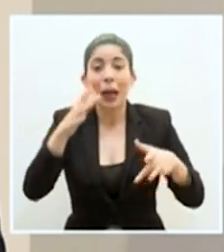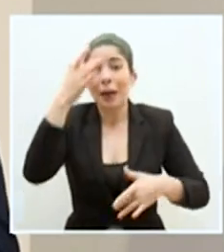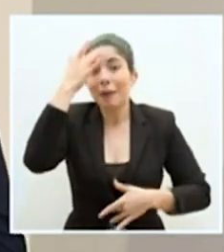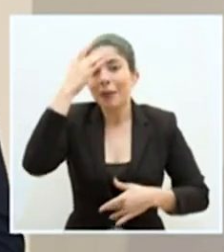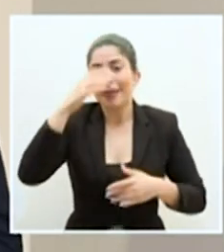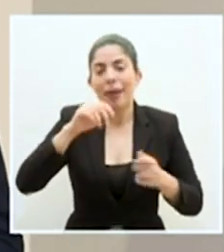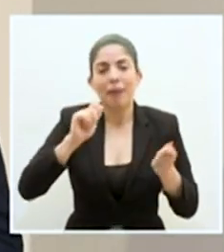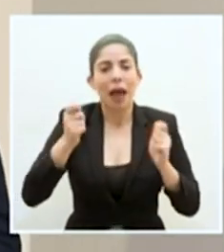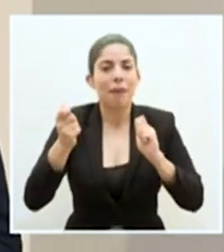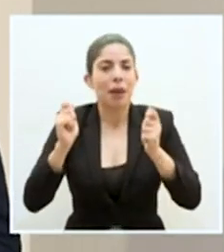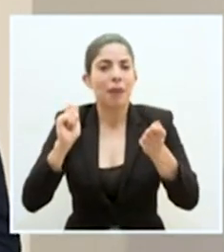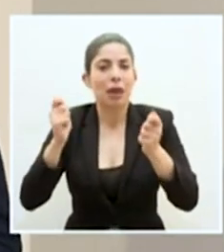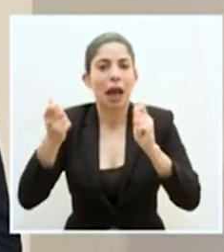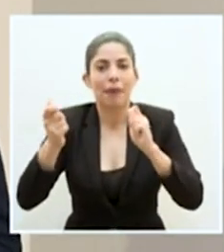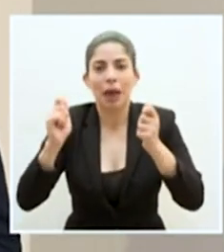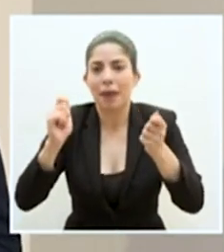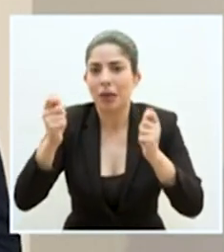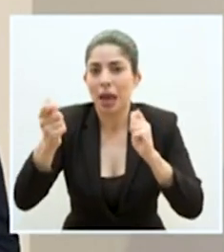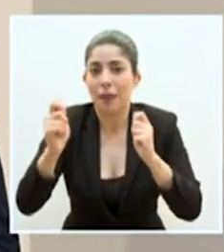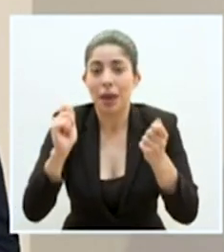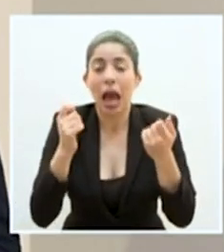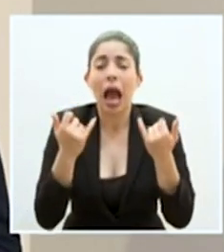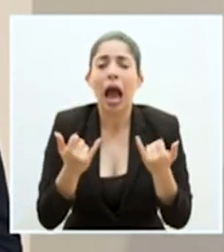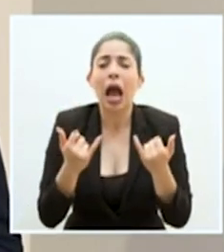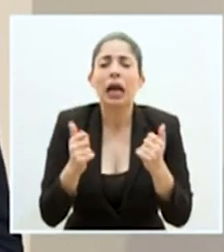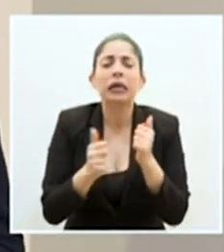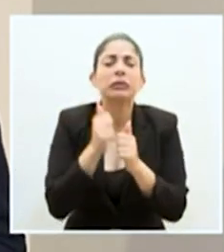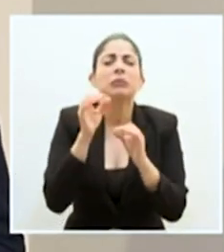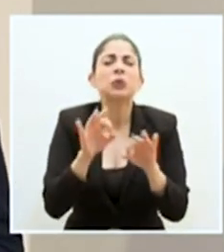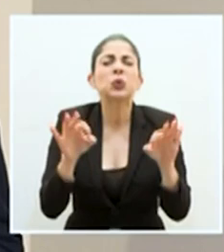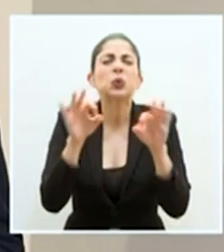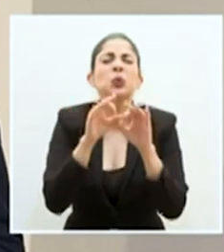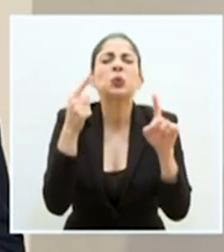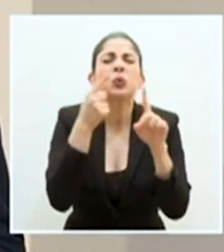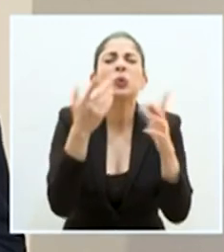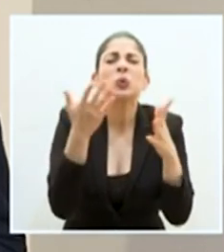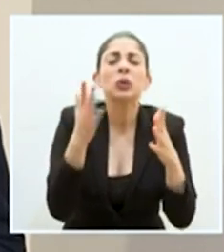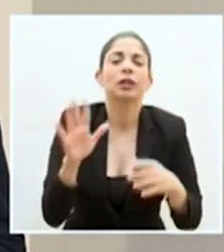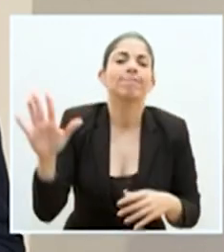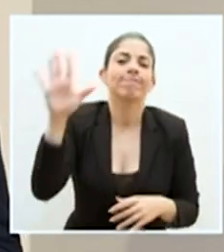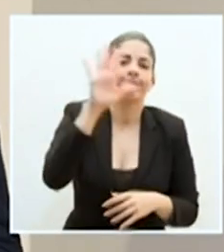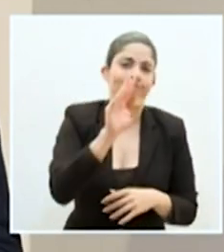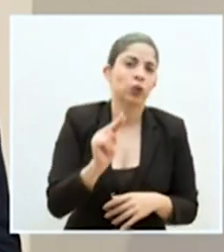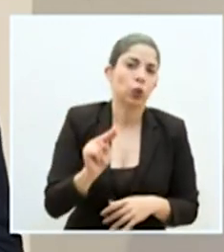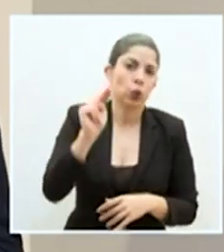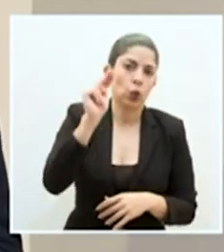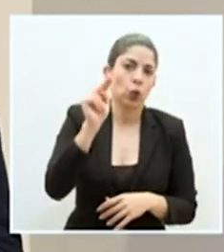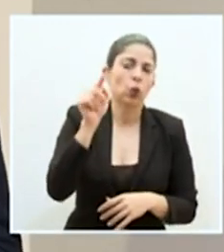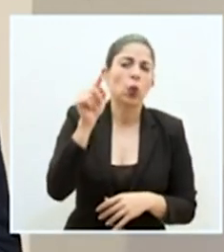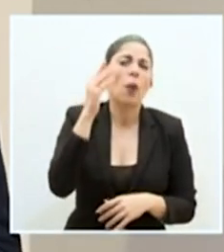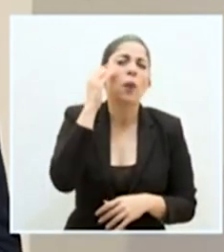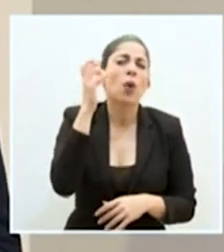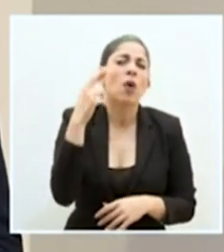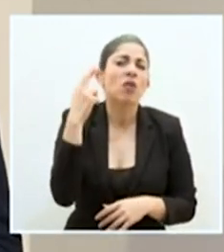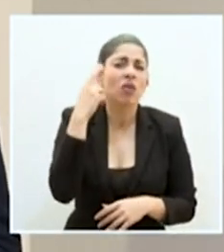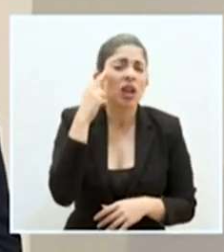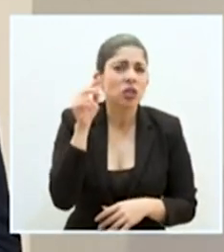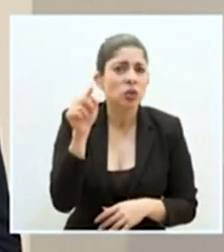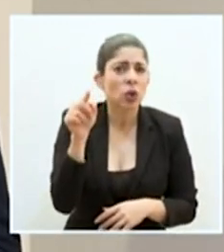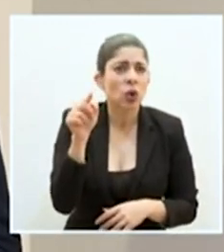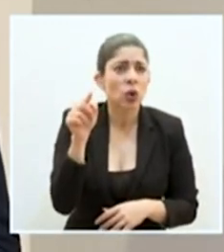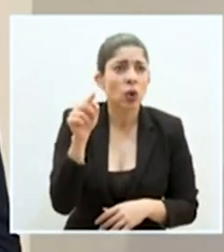cambiando. En este momento el riesgo más importante ha estado abocado en la zona norte y sabemos que ya es por un asunto no tanto de